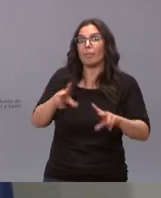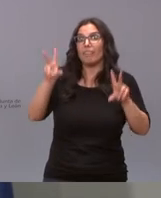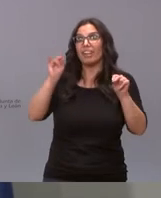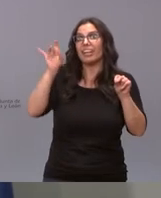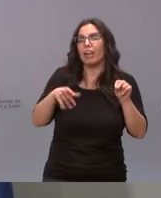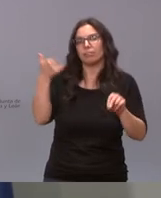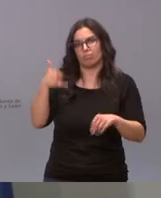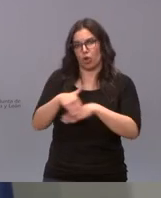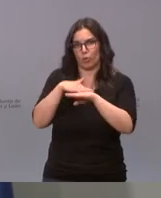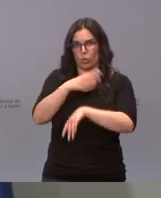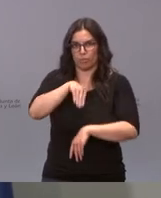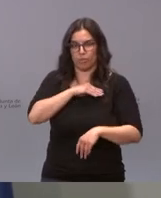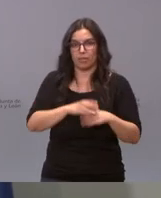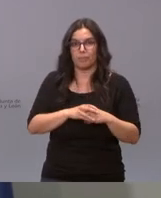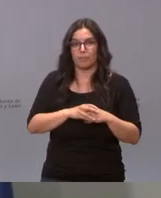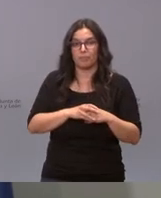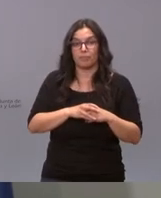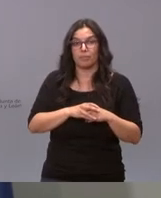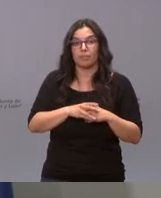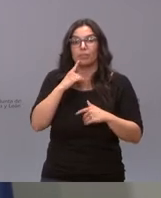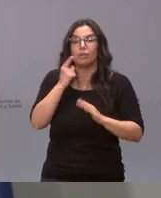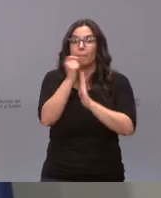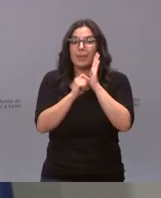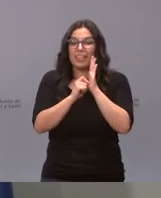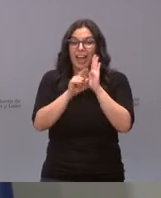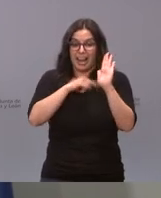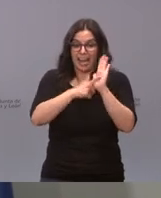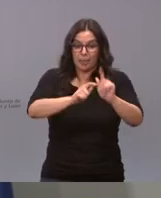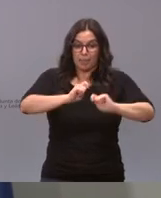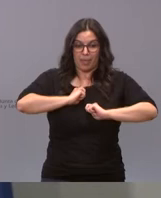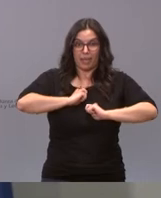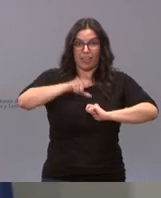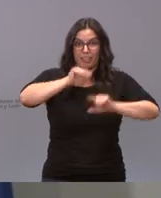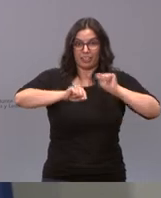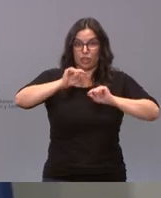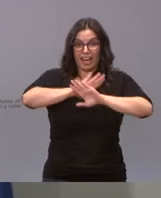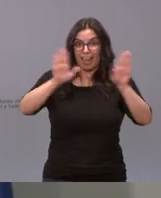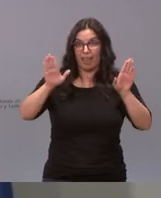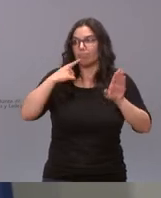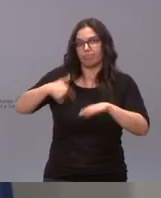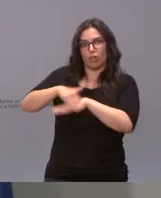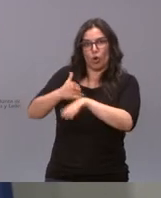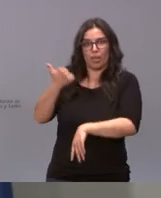gobierno ¿quién ha decidido que no haya una medida legal que no sustente para tomar esas medidas? el gobierno